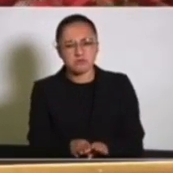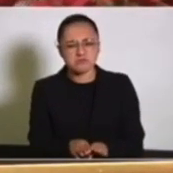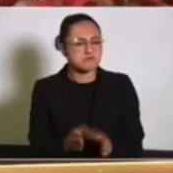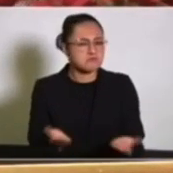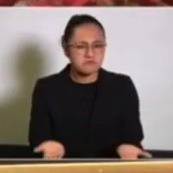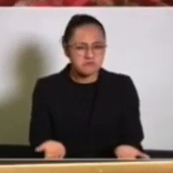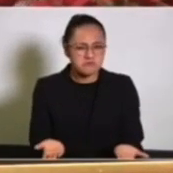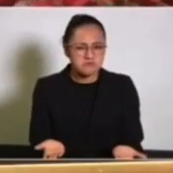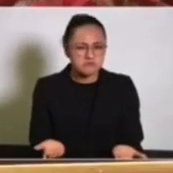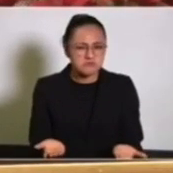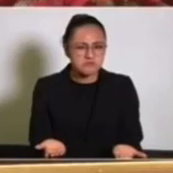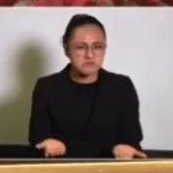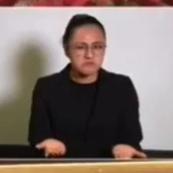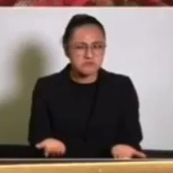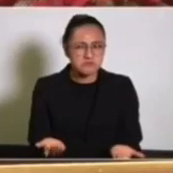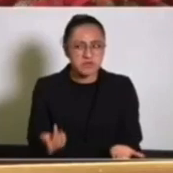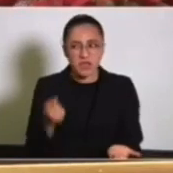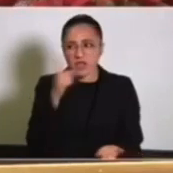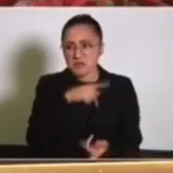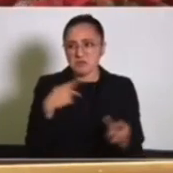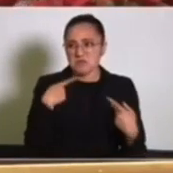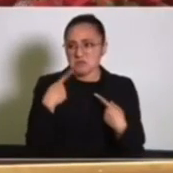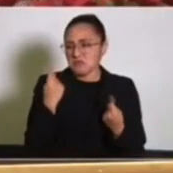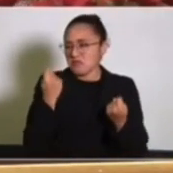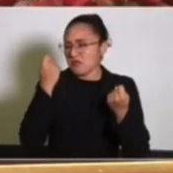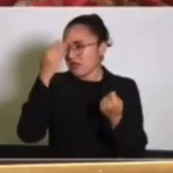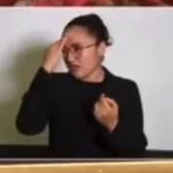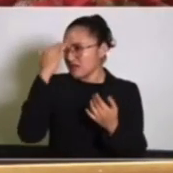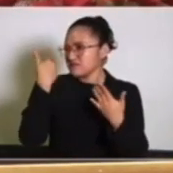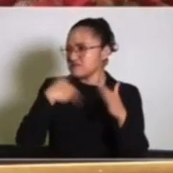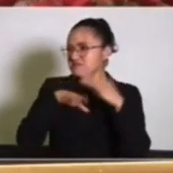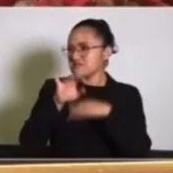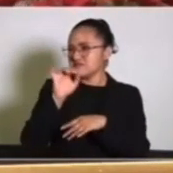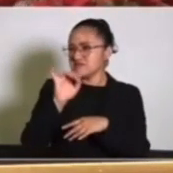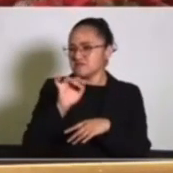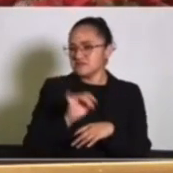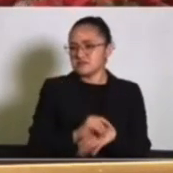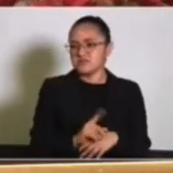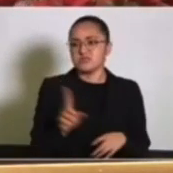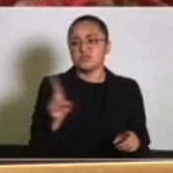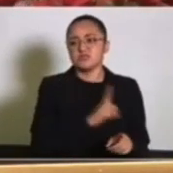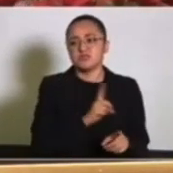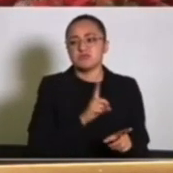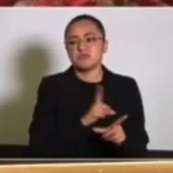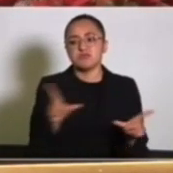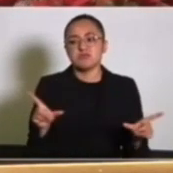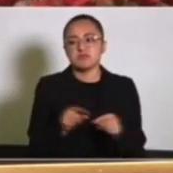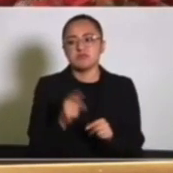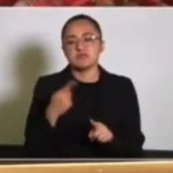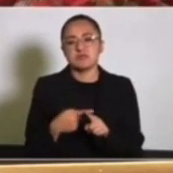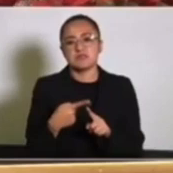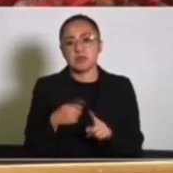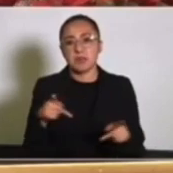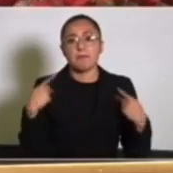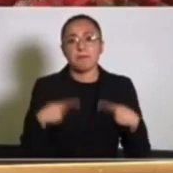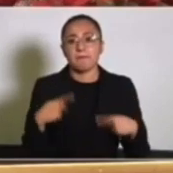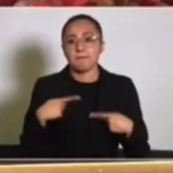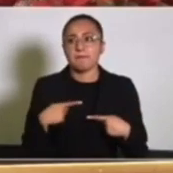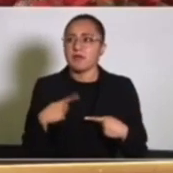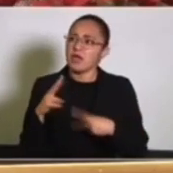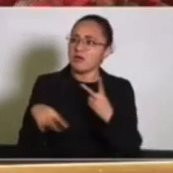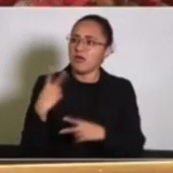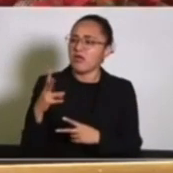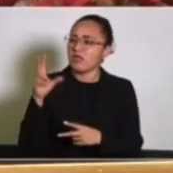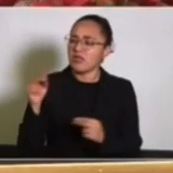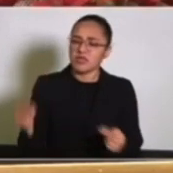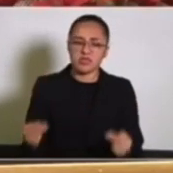O sea, hay tanta inconsciencia social de que solamente la gente no va porque está cerrado